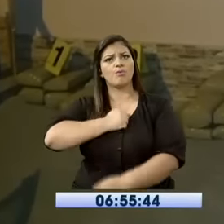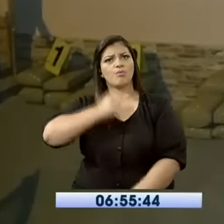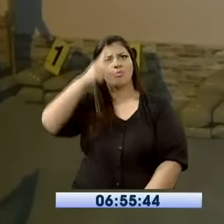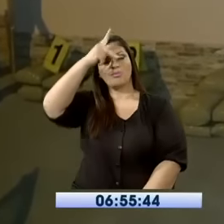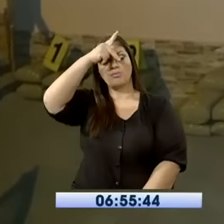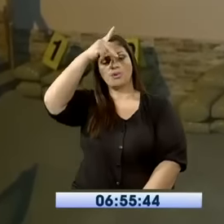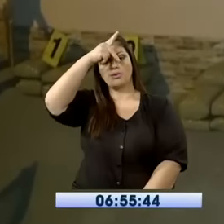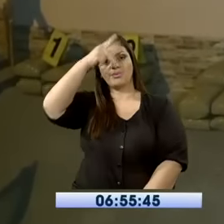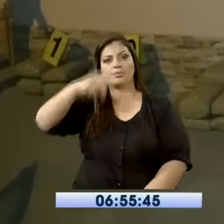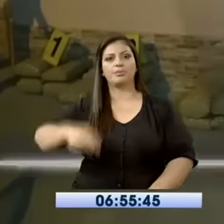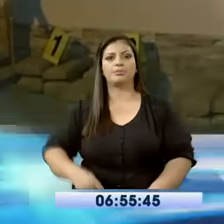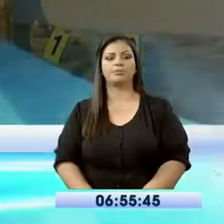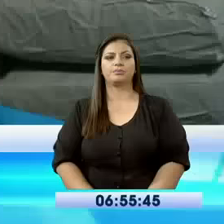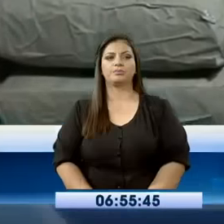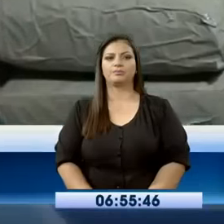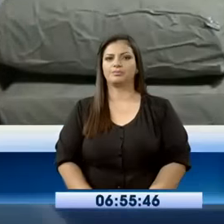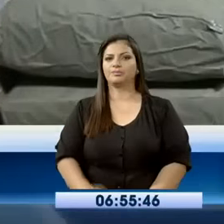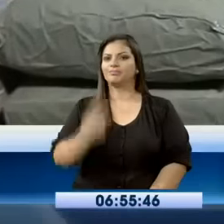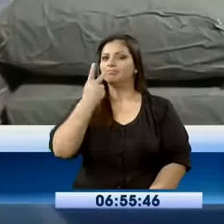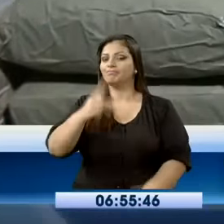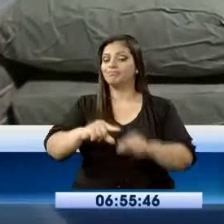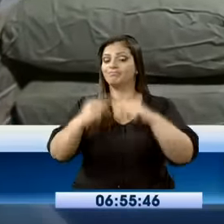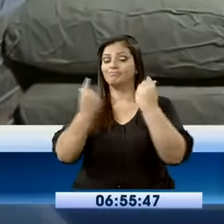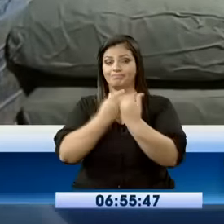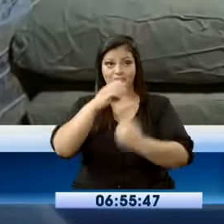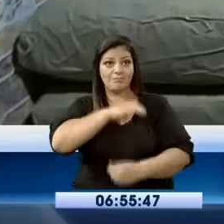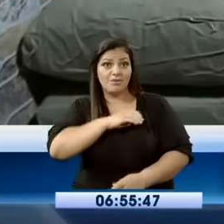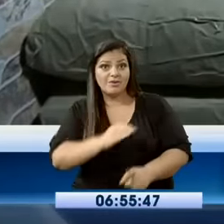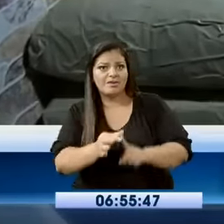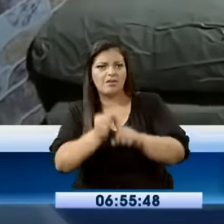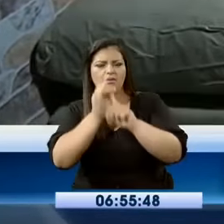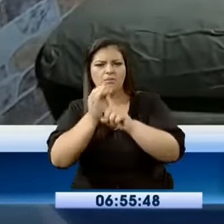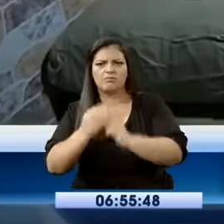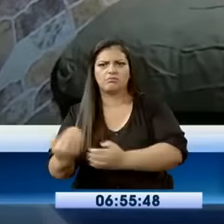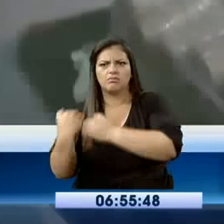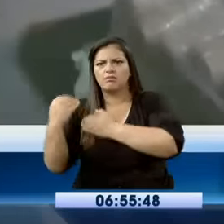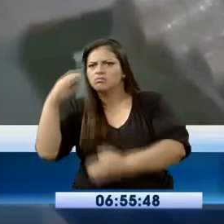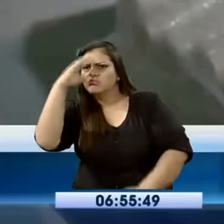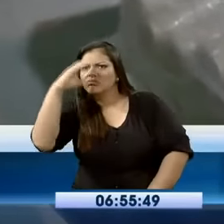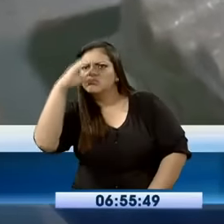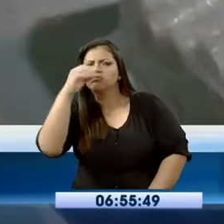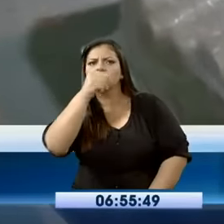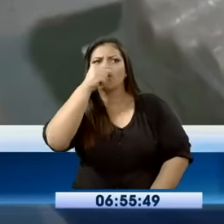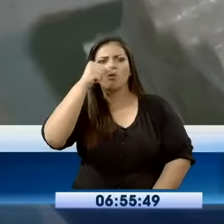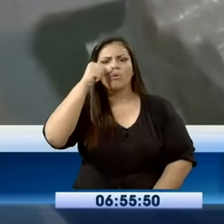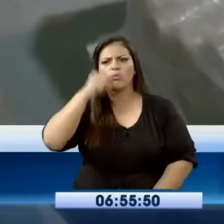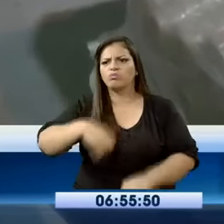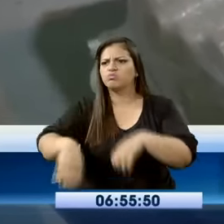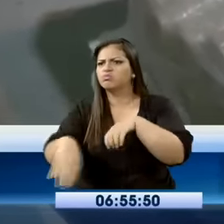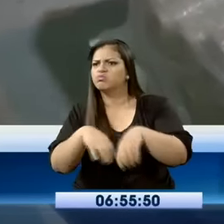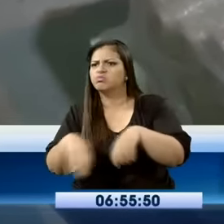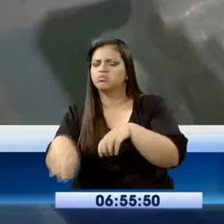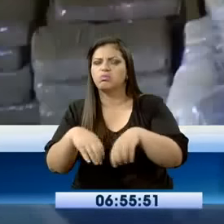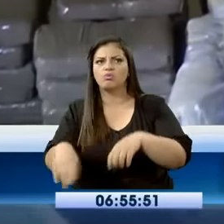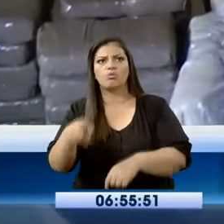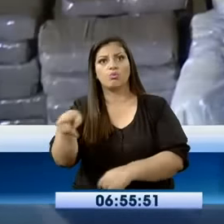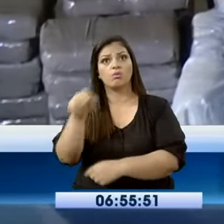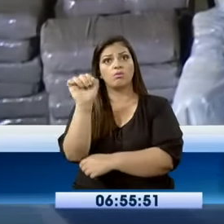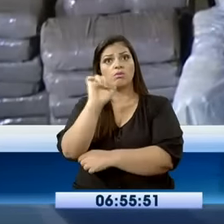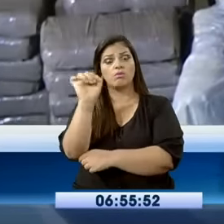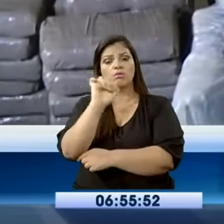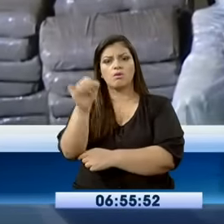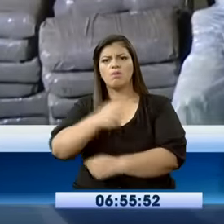Agentes de la Unidad de Investigación Antinarcóticos de la Policía Nacional decomisaron 130 paquetes de